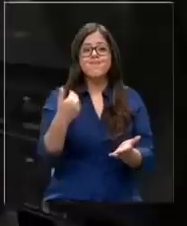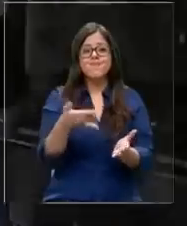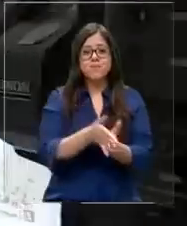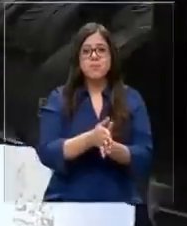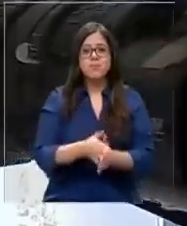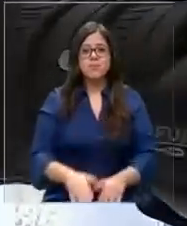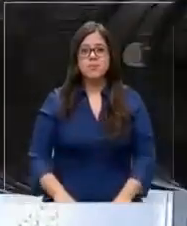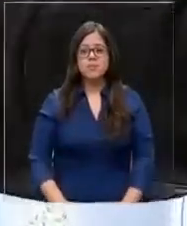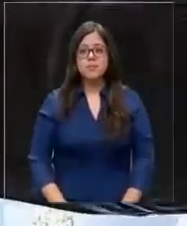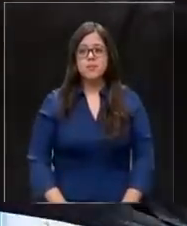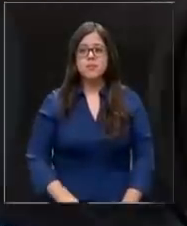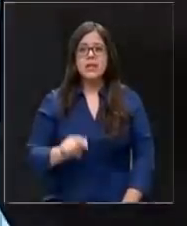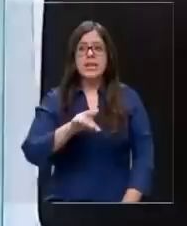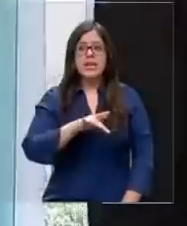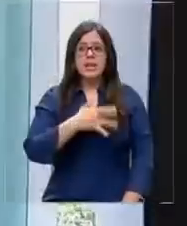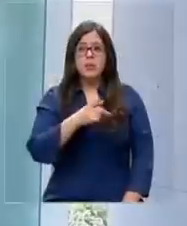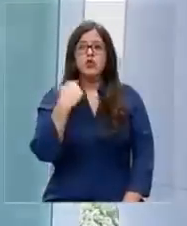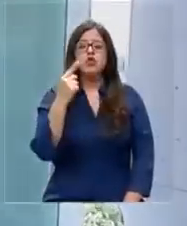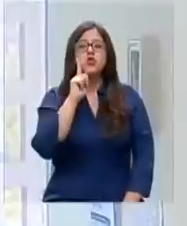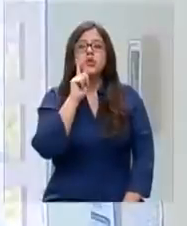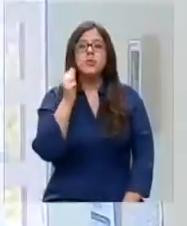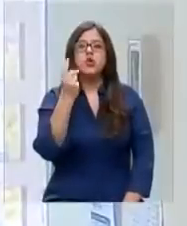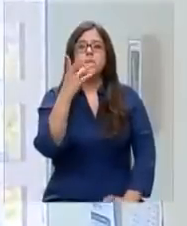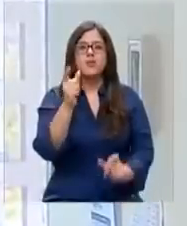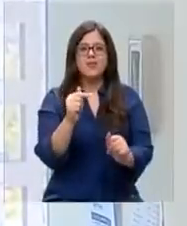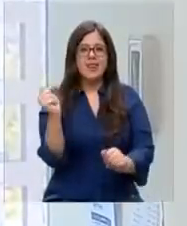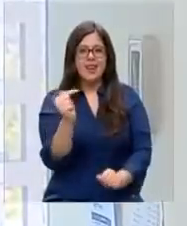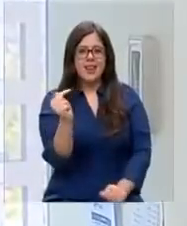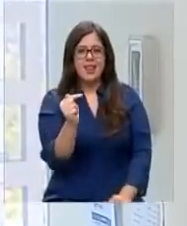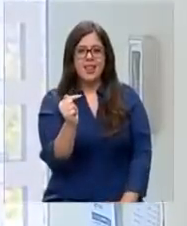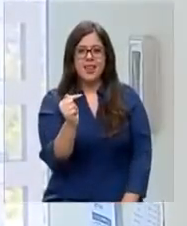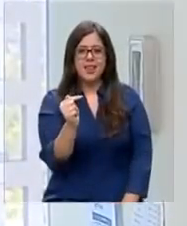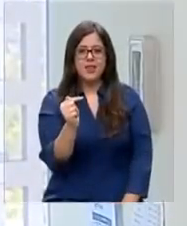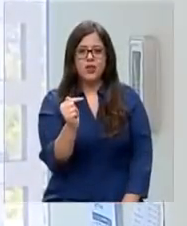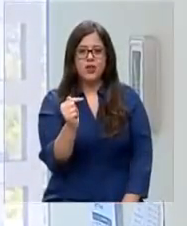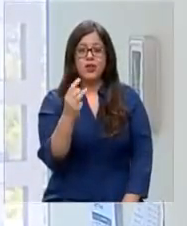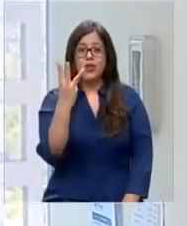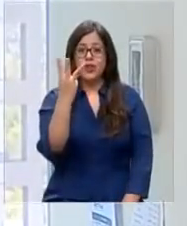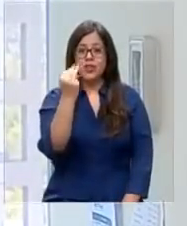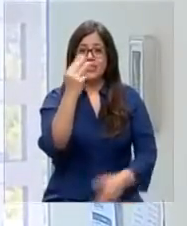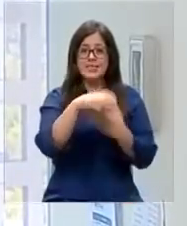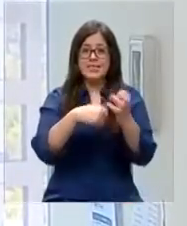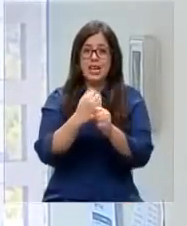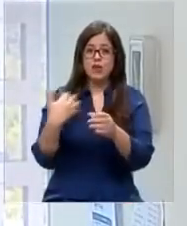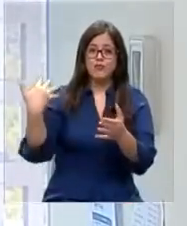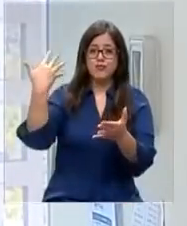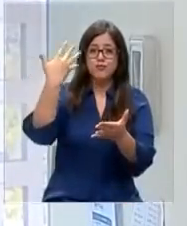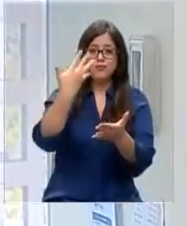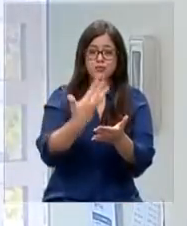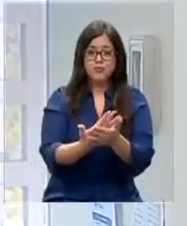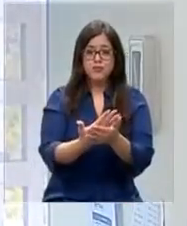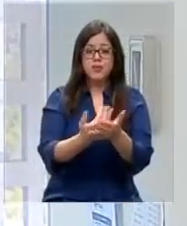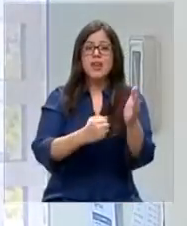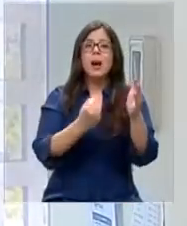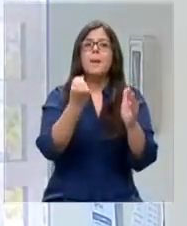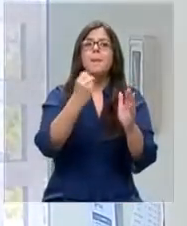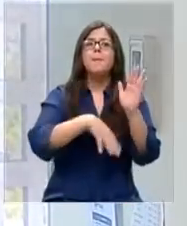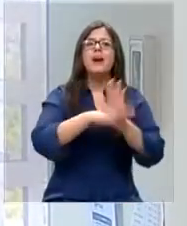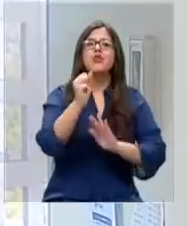muerte. Lamentablemente tenemos cifras muy negativas. Tenemos, de los últimos 13 años, la mayor tasa de fatalidad.